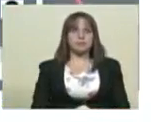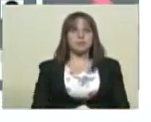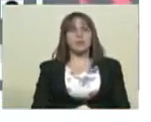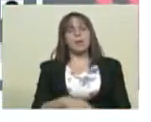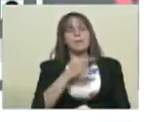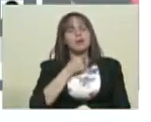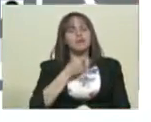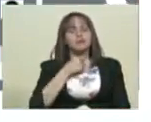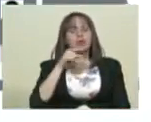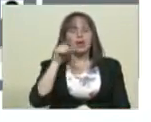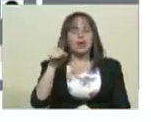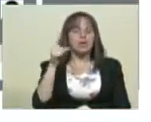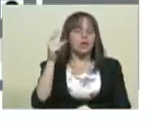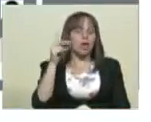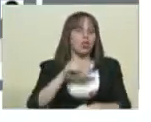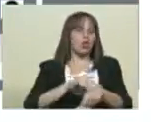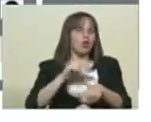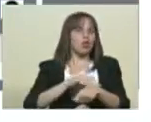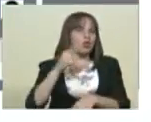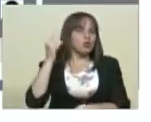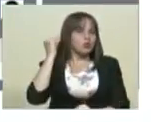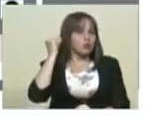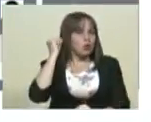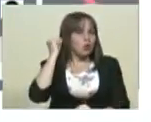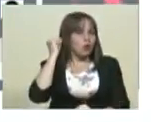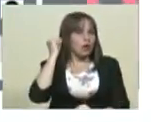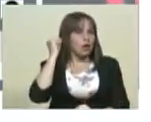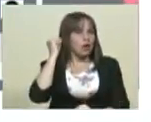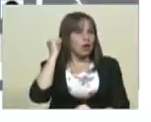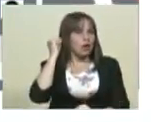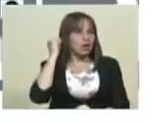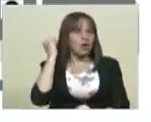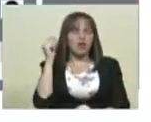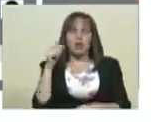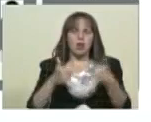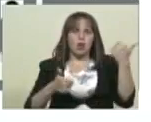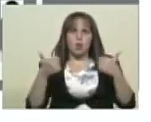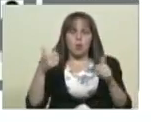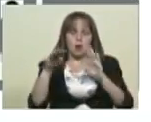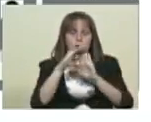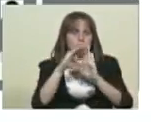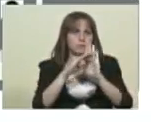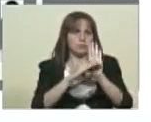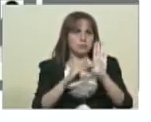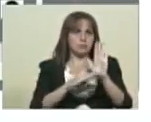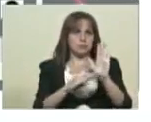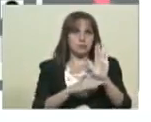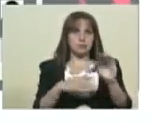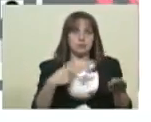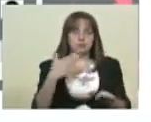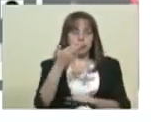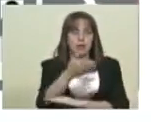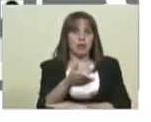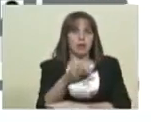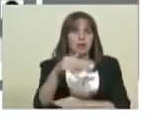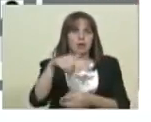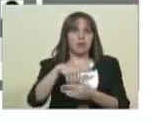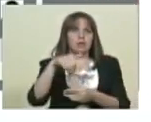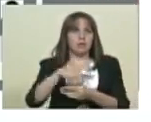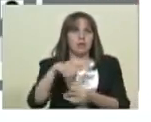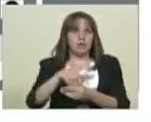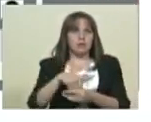doctora Lucena, que usted aclarara cuáles son los requisitos para ir a votar. Porque entre las cosas que han circulado, ya lo